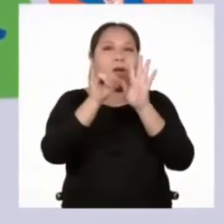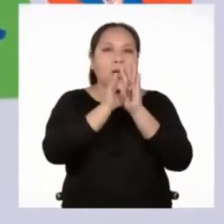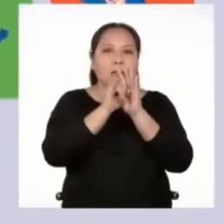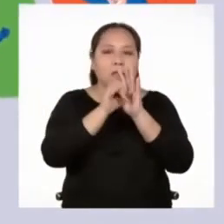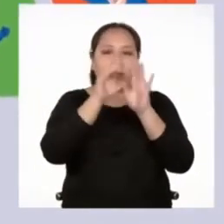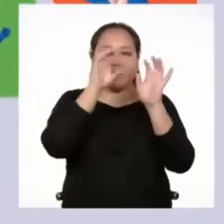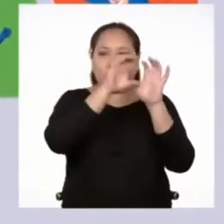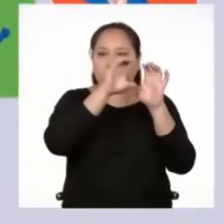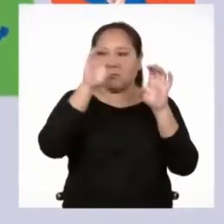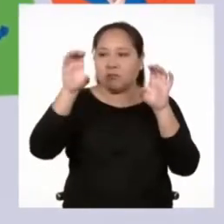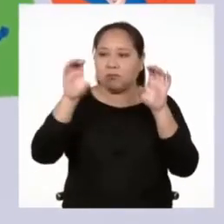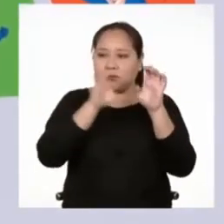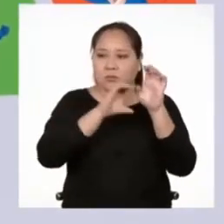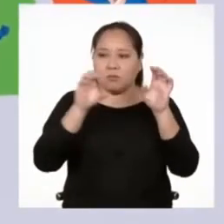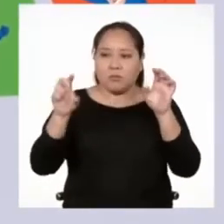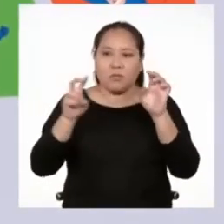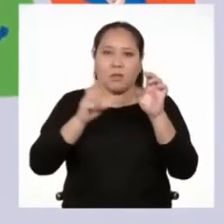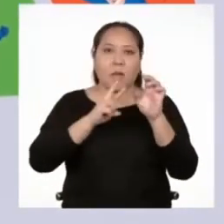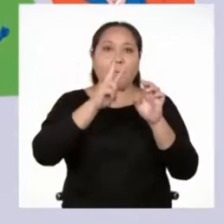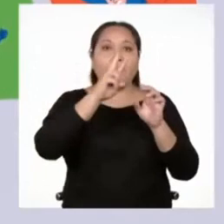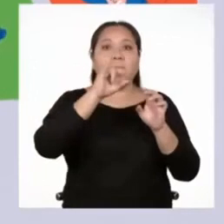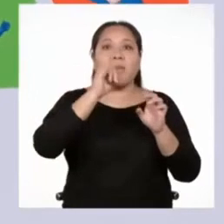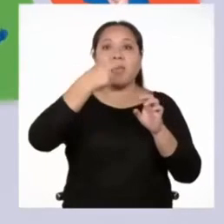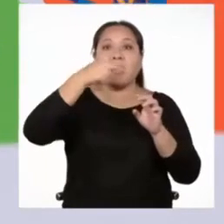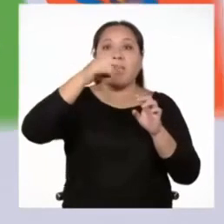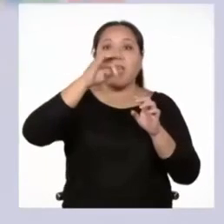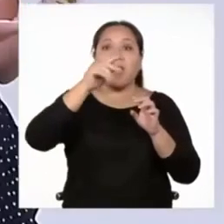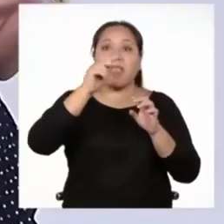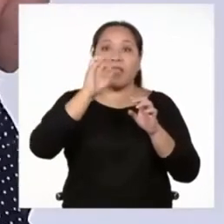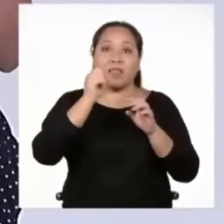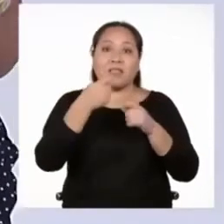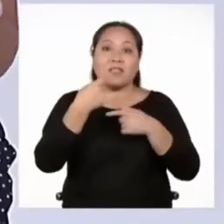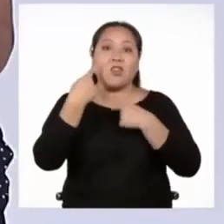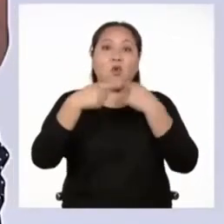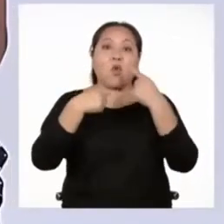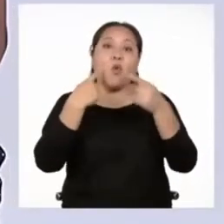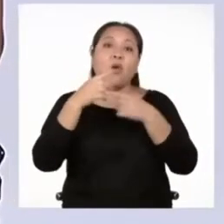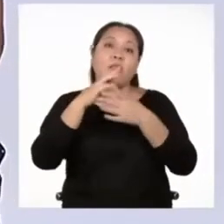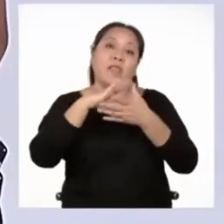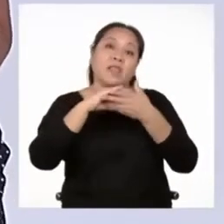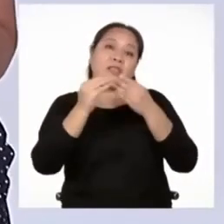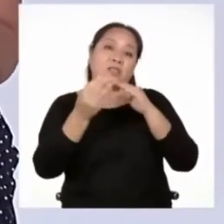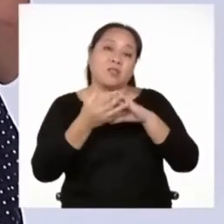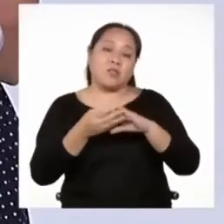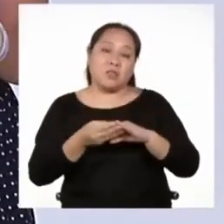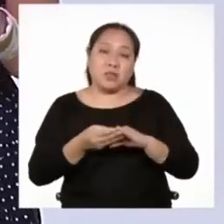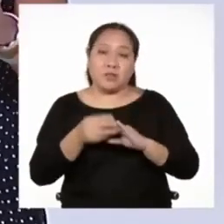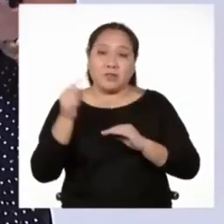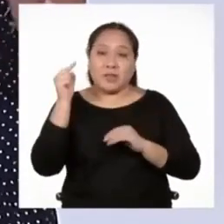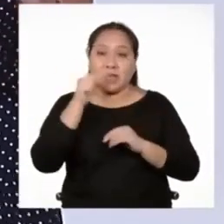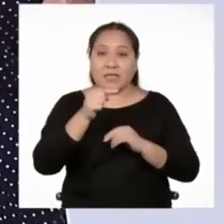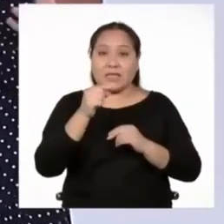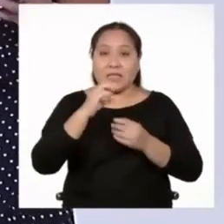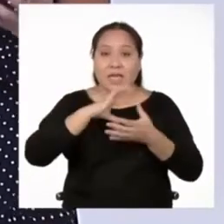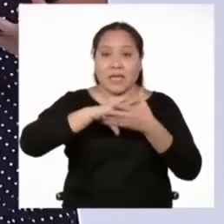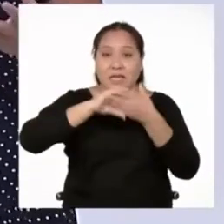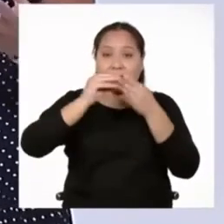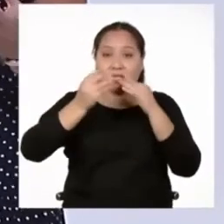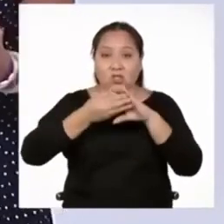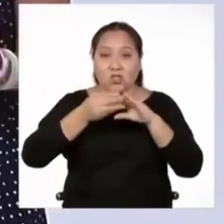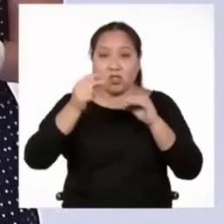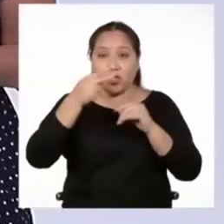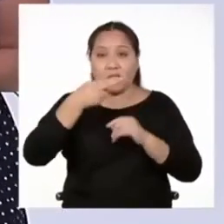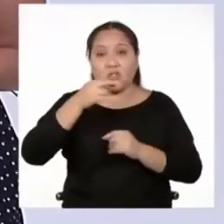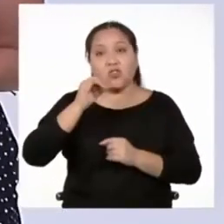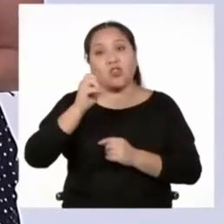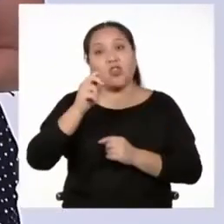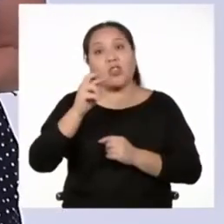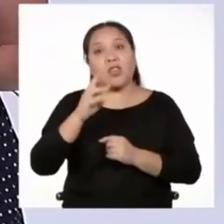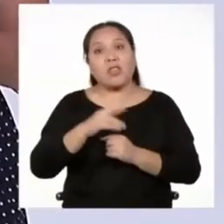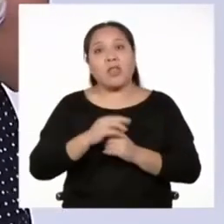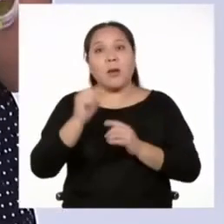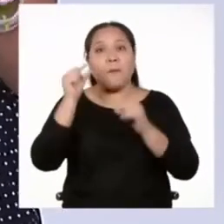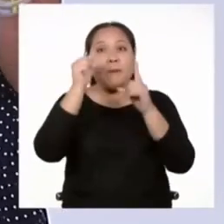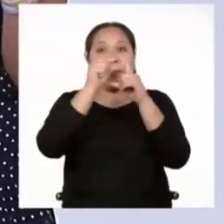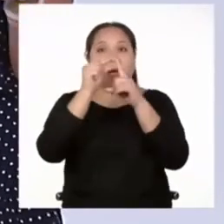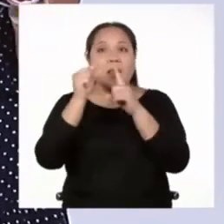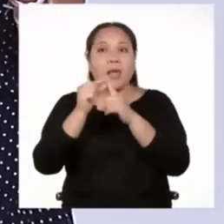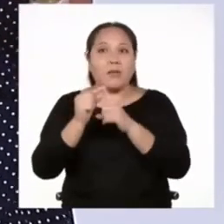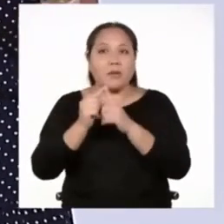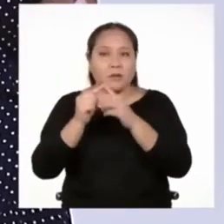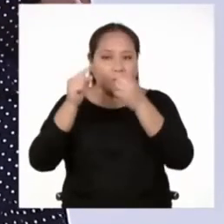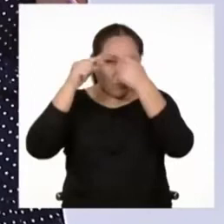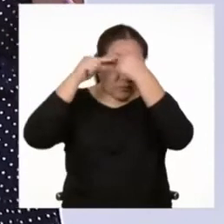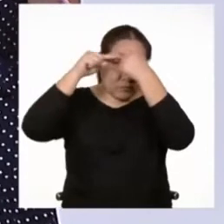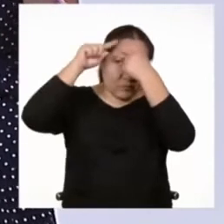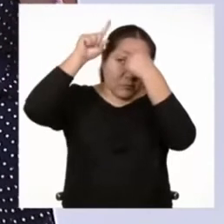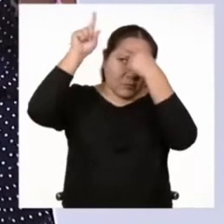para poder narrar cada momento o parte de la historia. Además, cuando las historietas contienen palabras o textos, éstas se presentan en